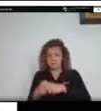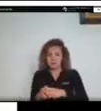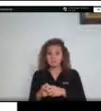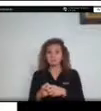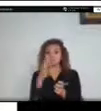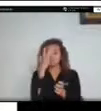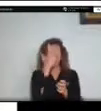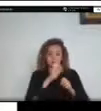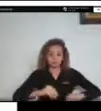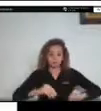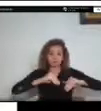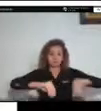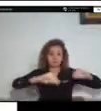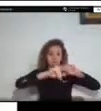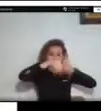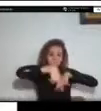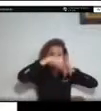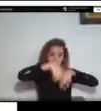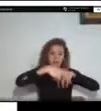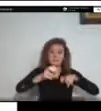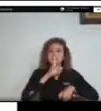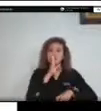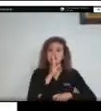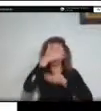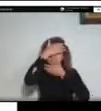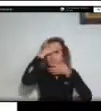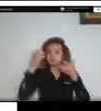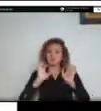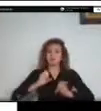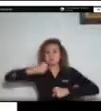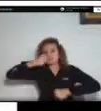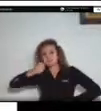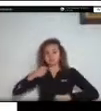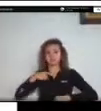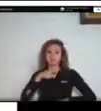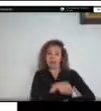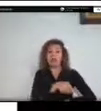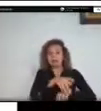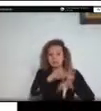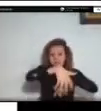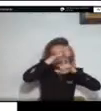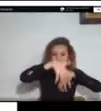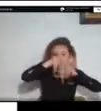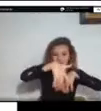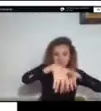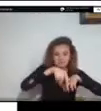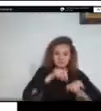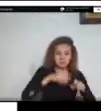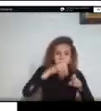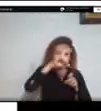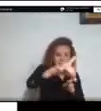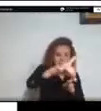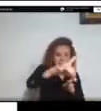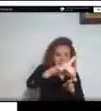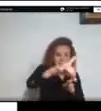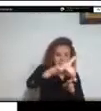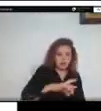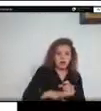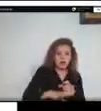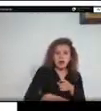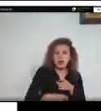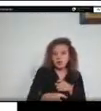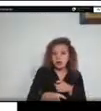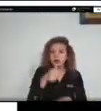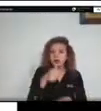por medio de grupos armados con el fin de cultivar cultivos de coca. Entonces ya